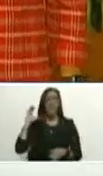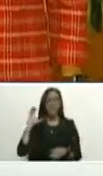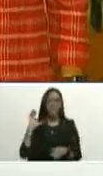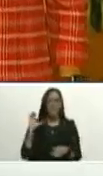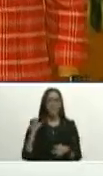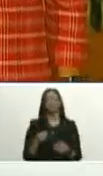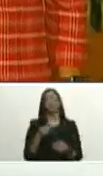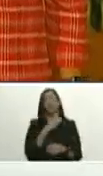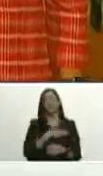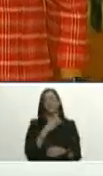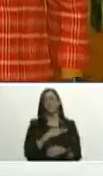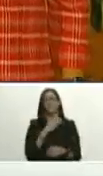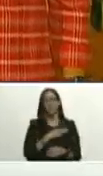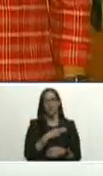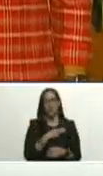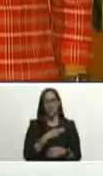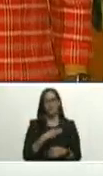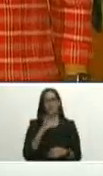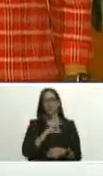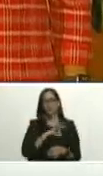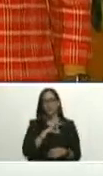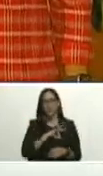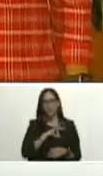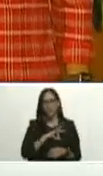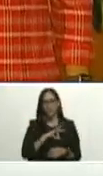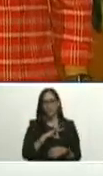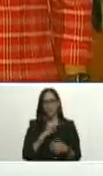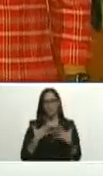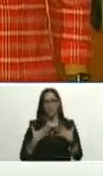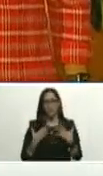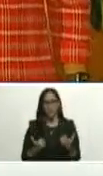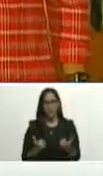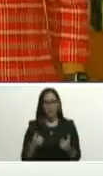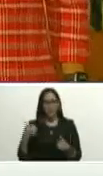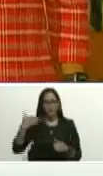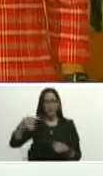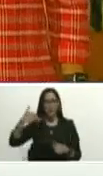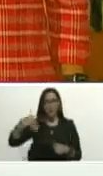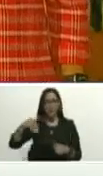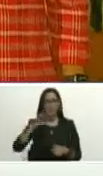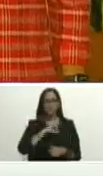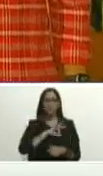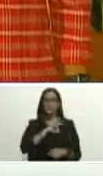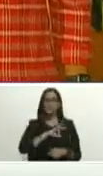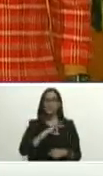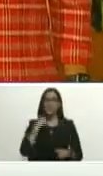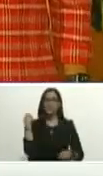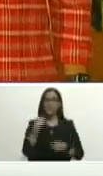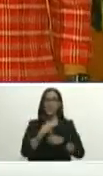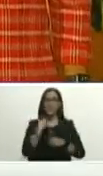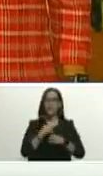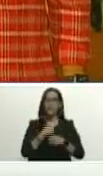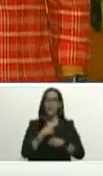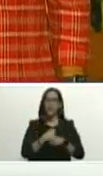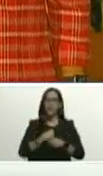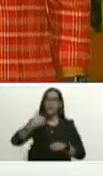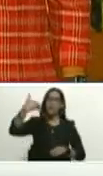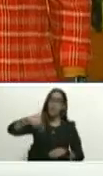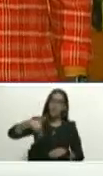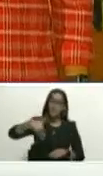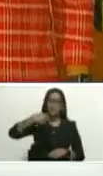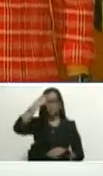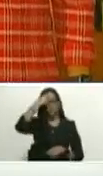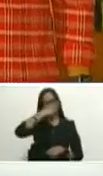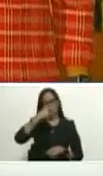grandes misiones sociales para recuperar los derechos sociales laborales los derechos del